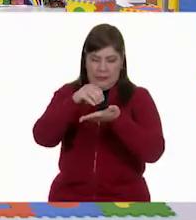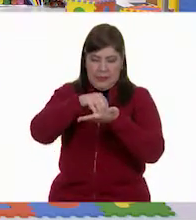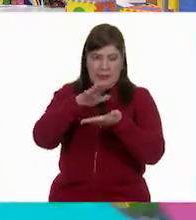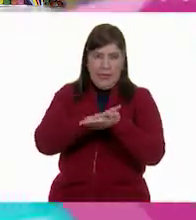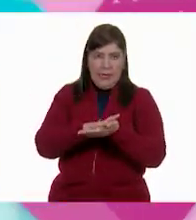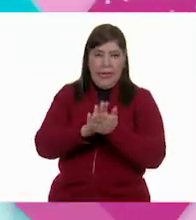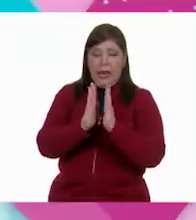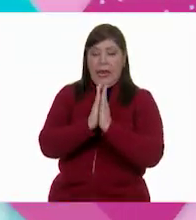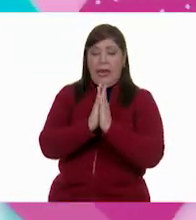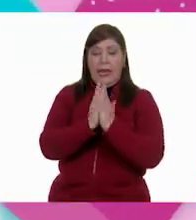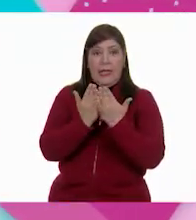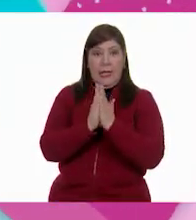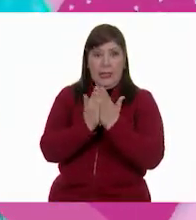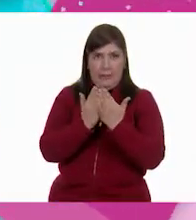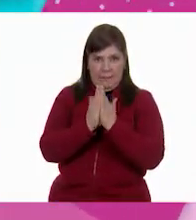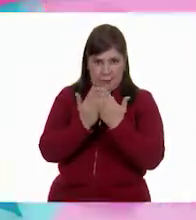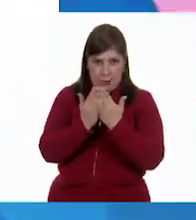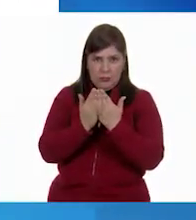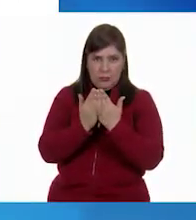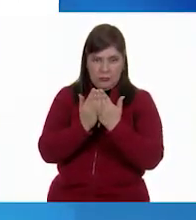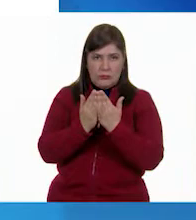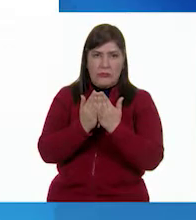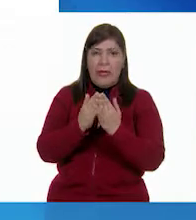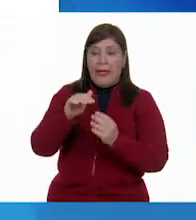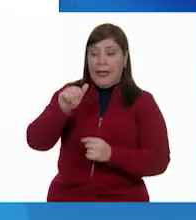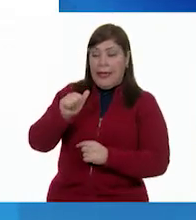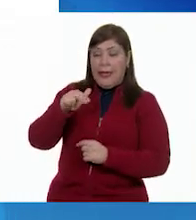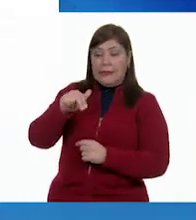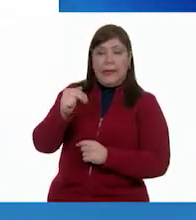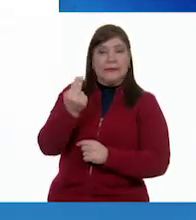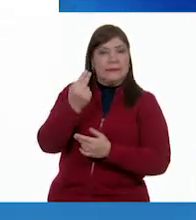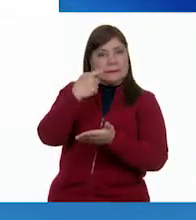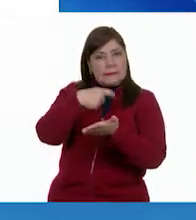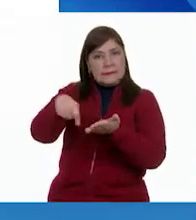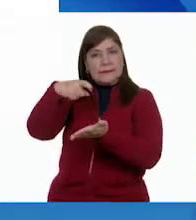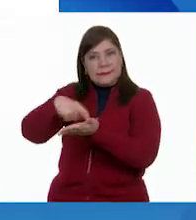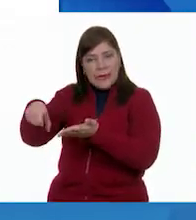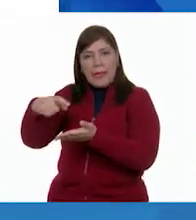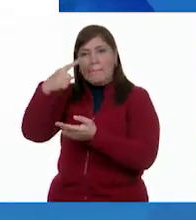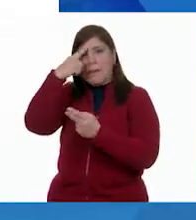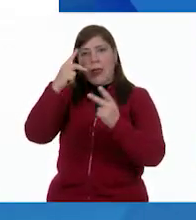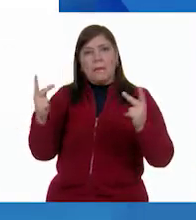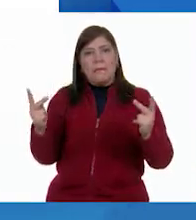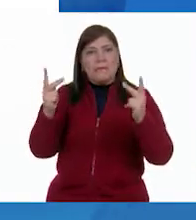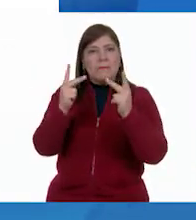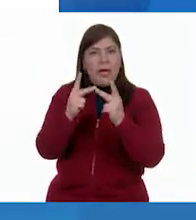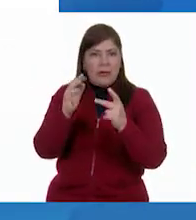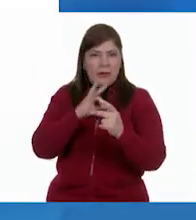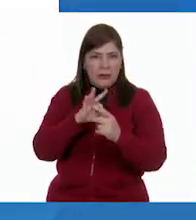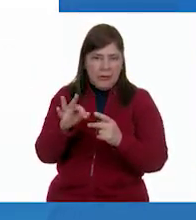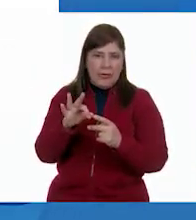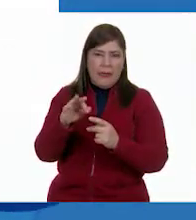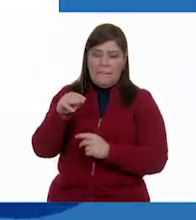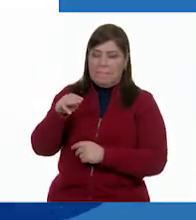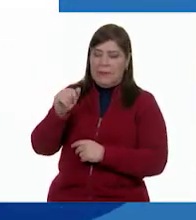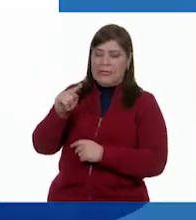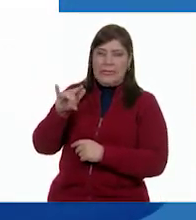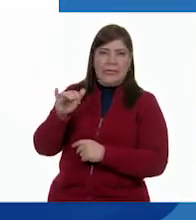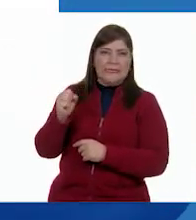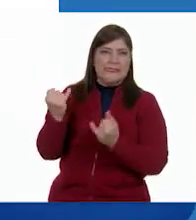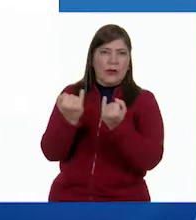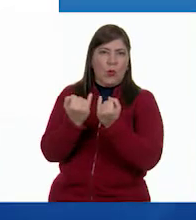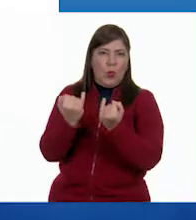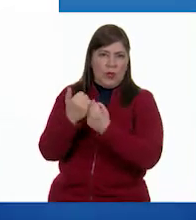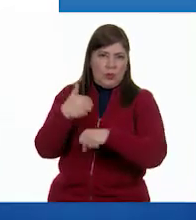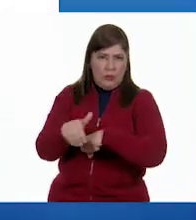necesita comprar Ana para tener la misma cantidad que Matías? ¿Cuántos libros? Muy bien. Ahí estamos viendo la